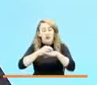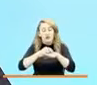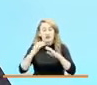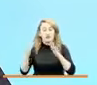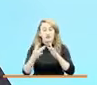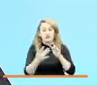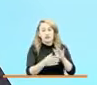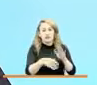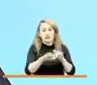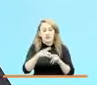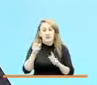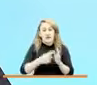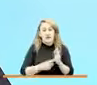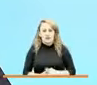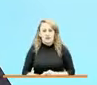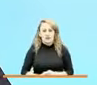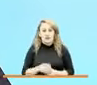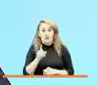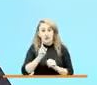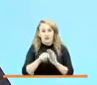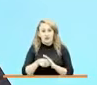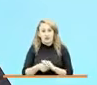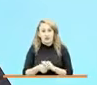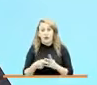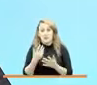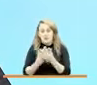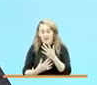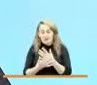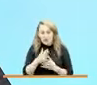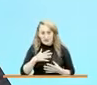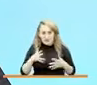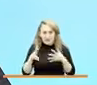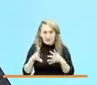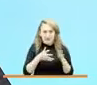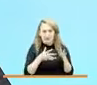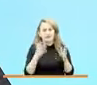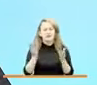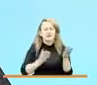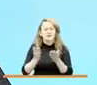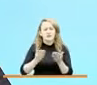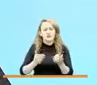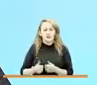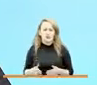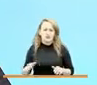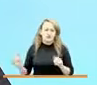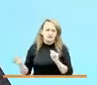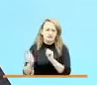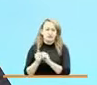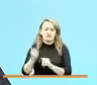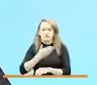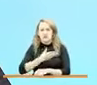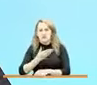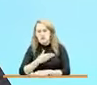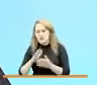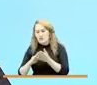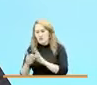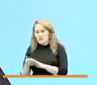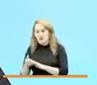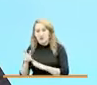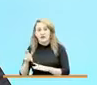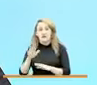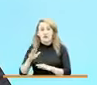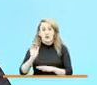Así que continuamos en el esquema Mis Manos Te Enseñan con todo un servicio, al lado de madres comunitarias y agentes educativos,